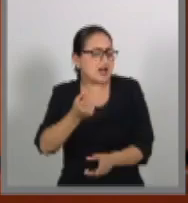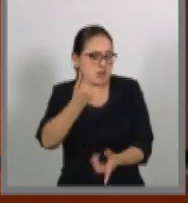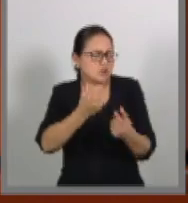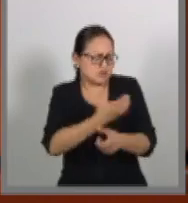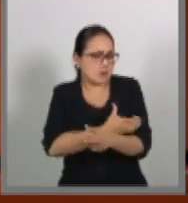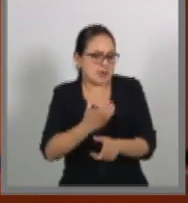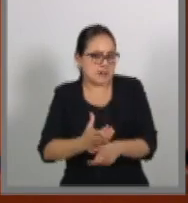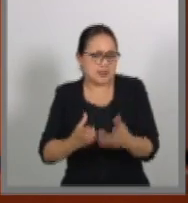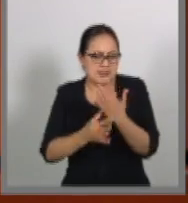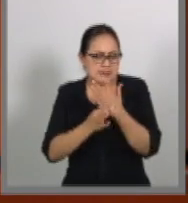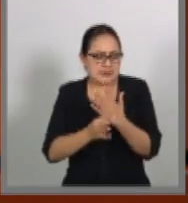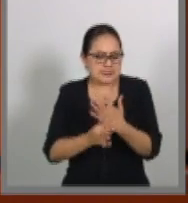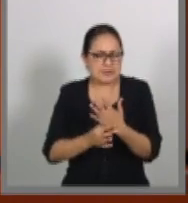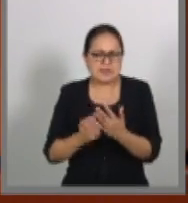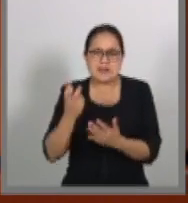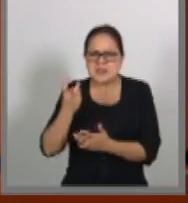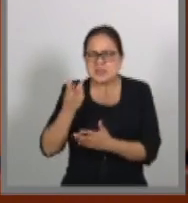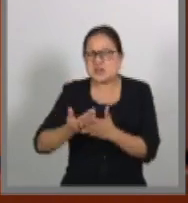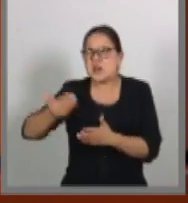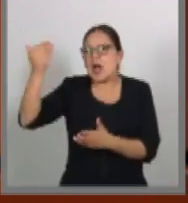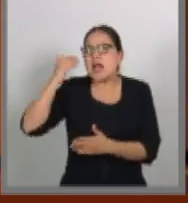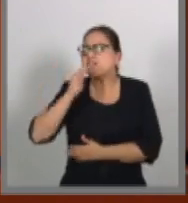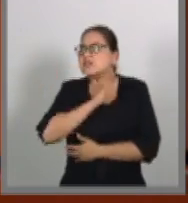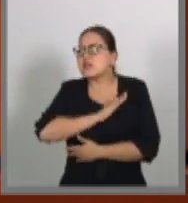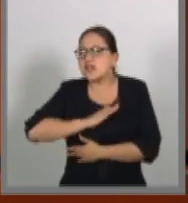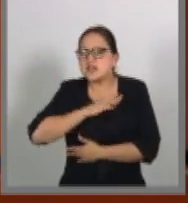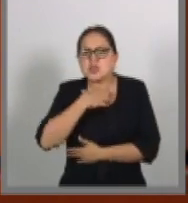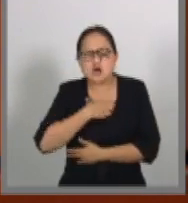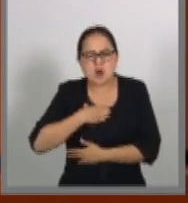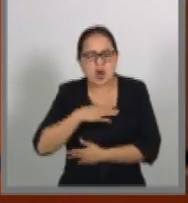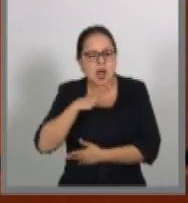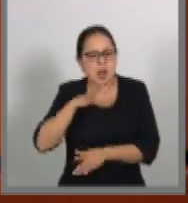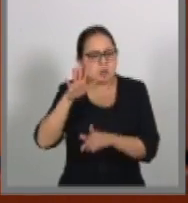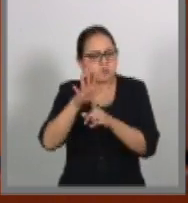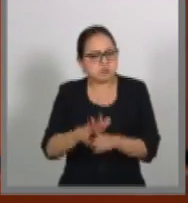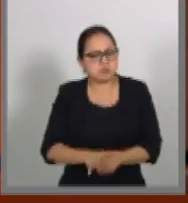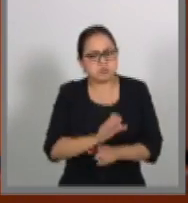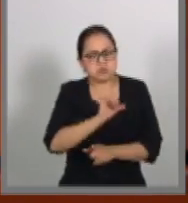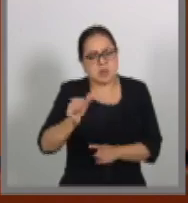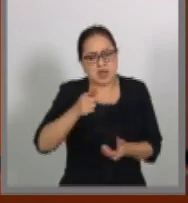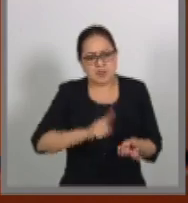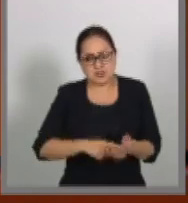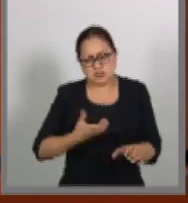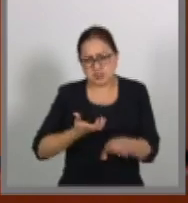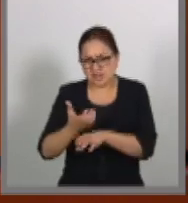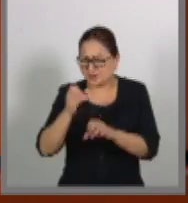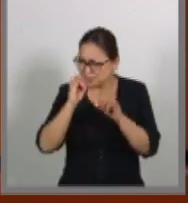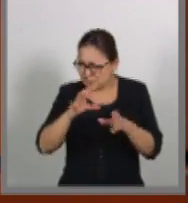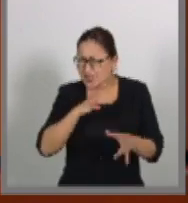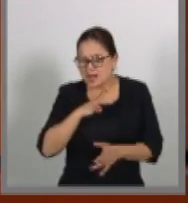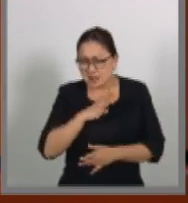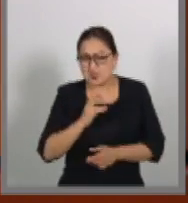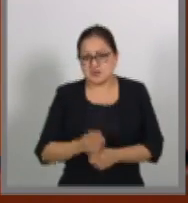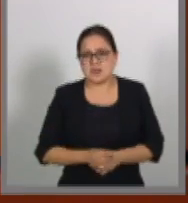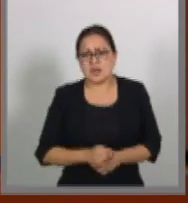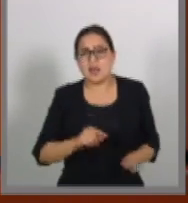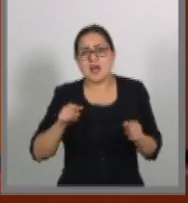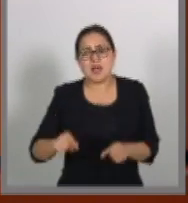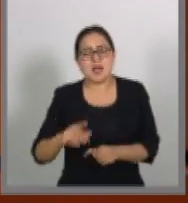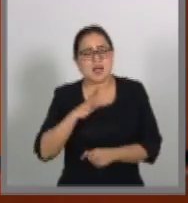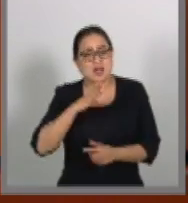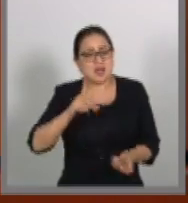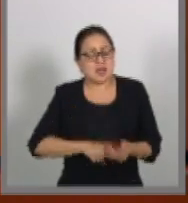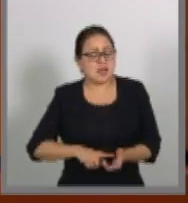sí, ha habido una presión brutal en contra de los estados. En este gobierno han